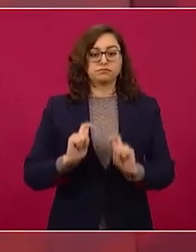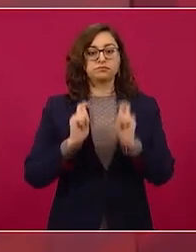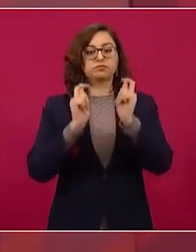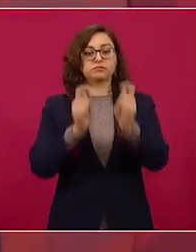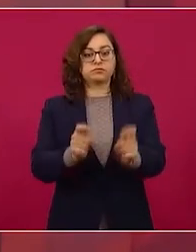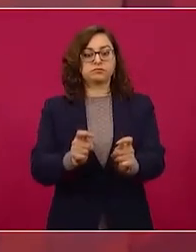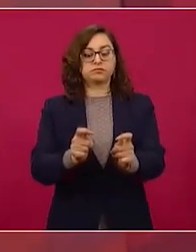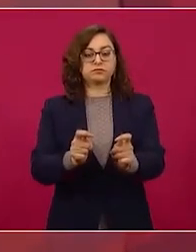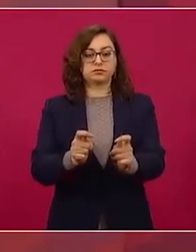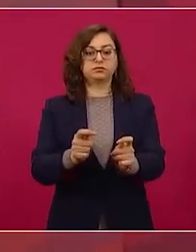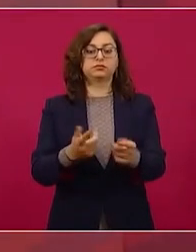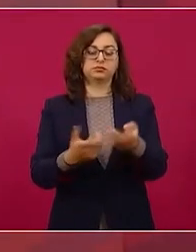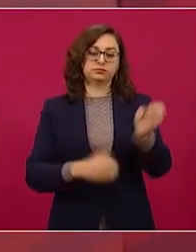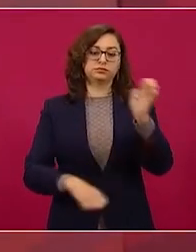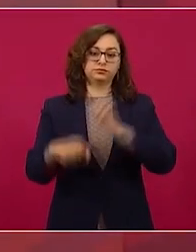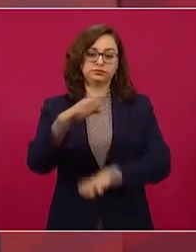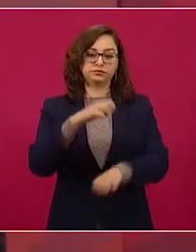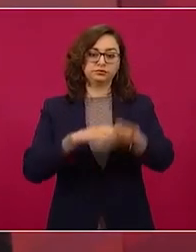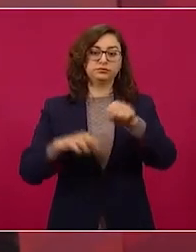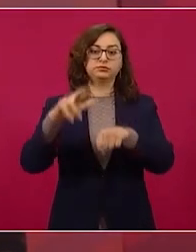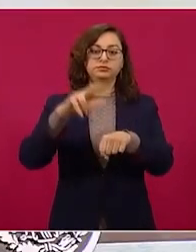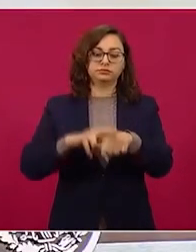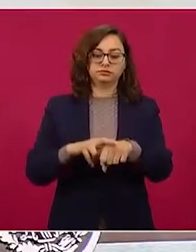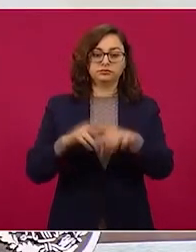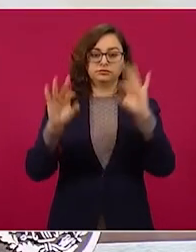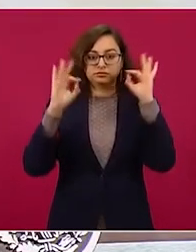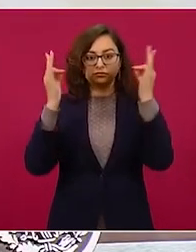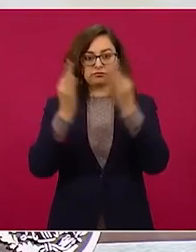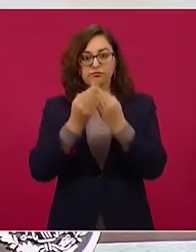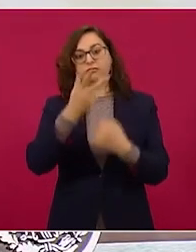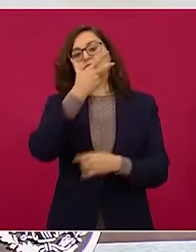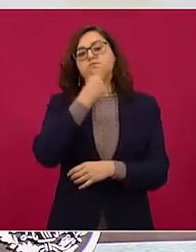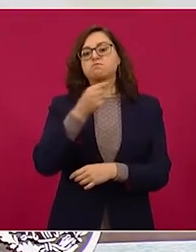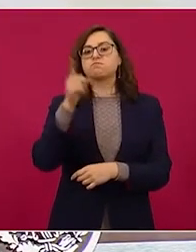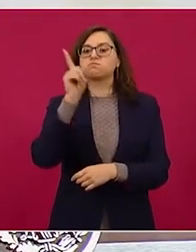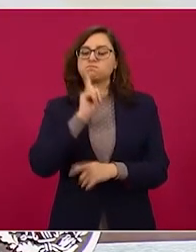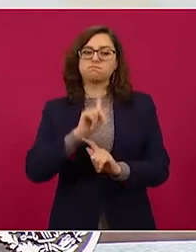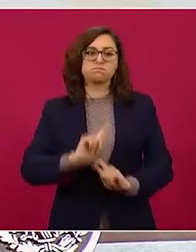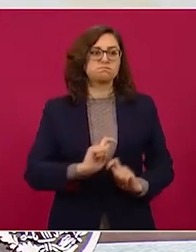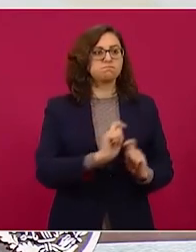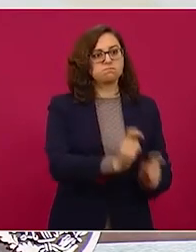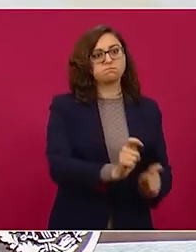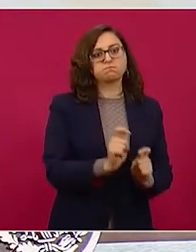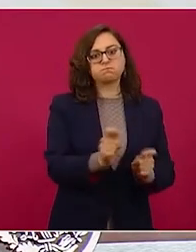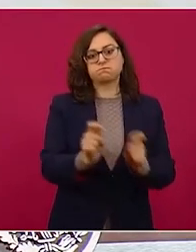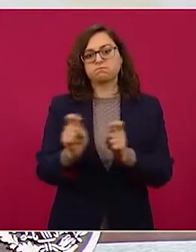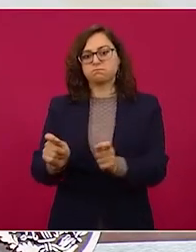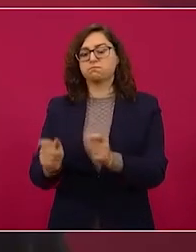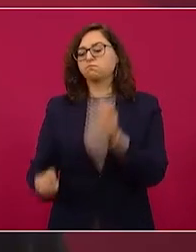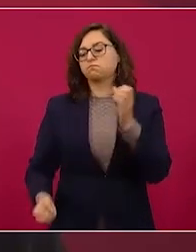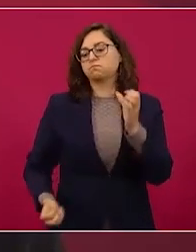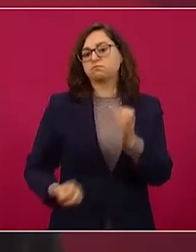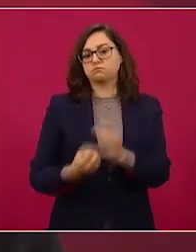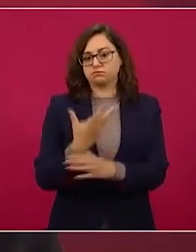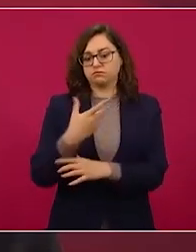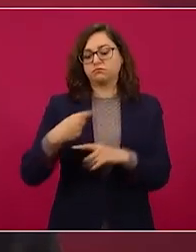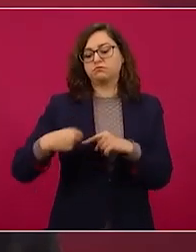nuevos embajadores y cónsules, mujeres y hombres, esta semana.